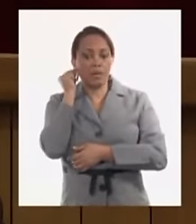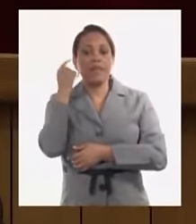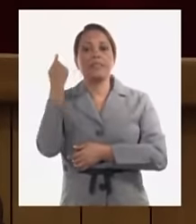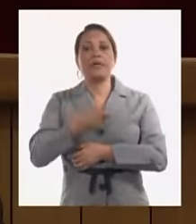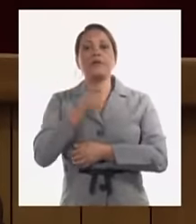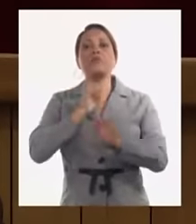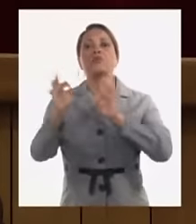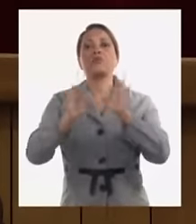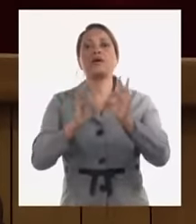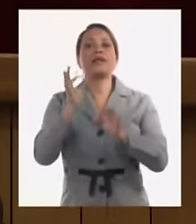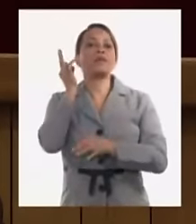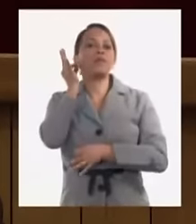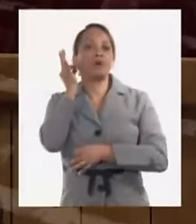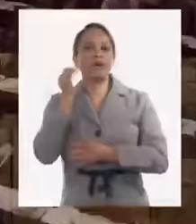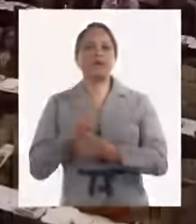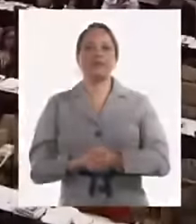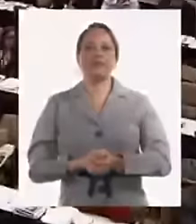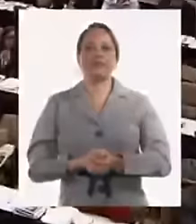nuestras mujeres